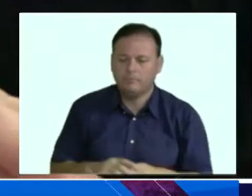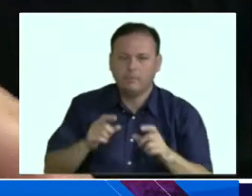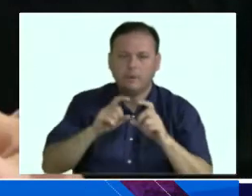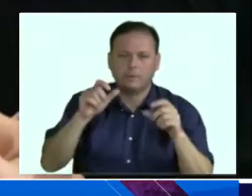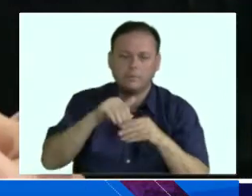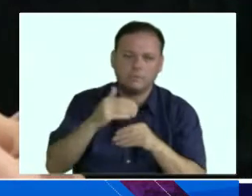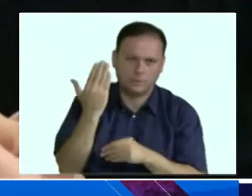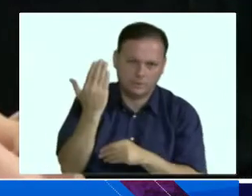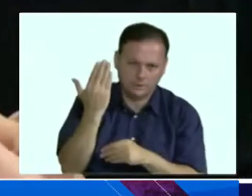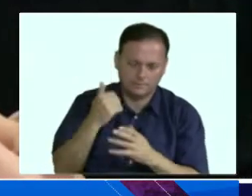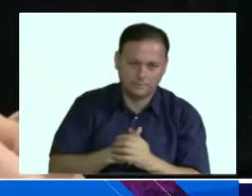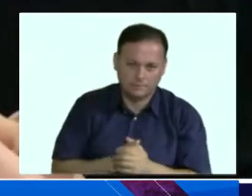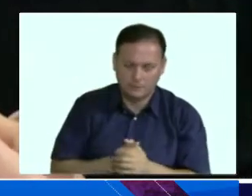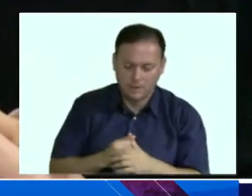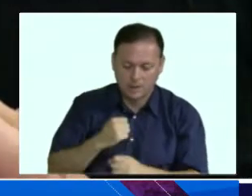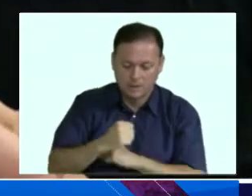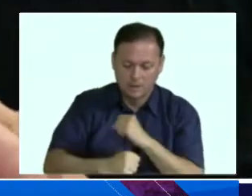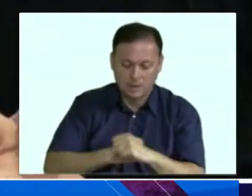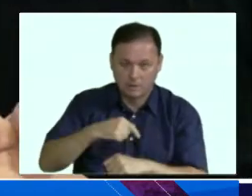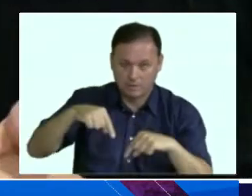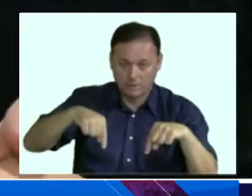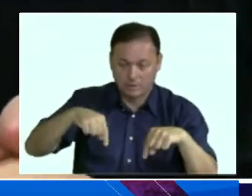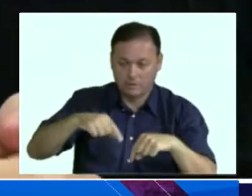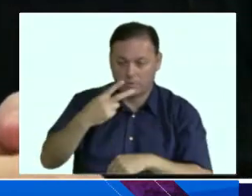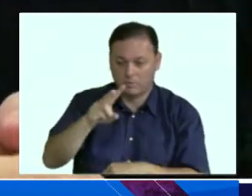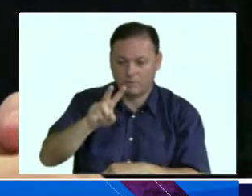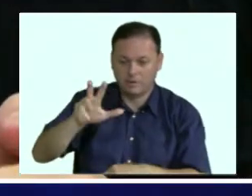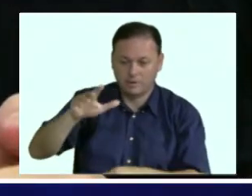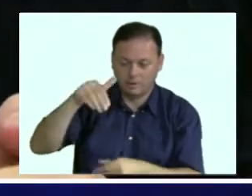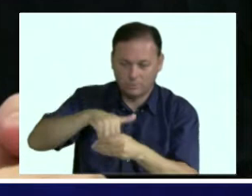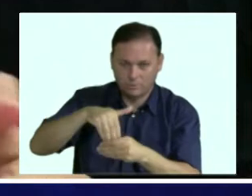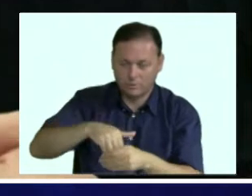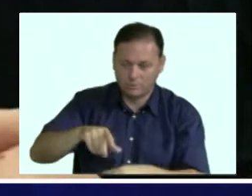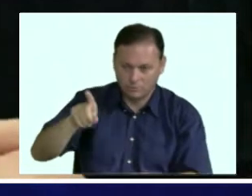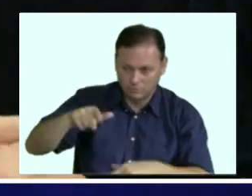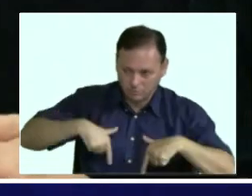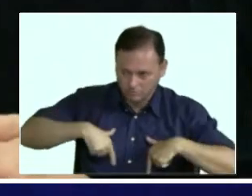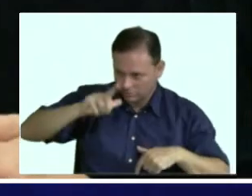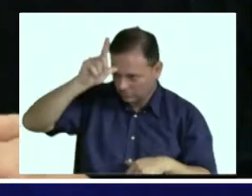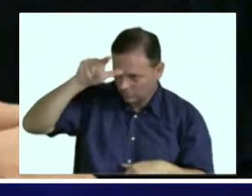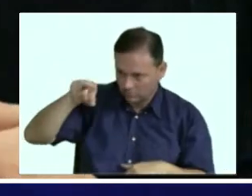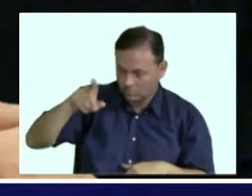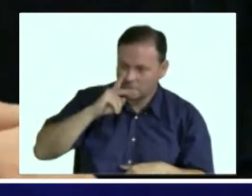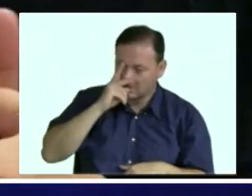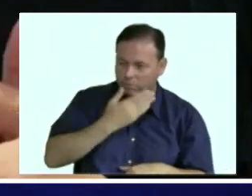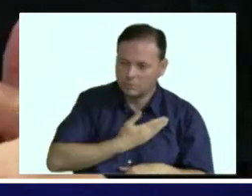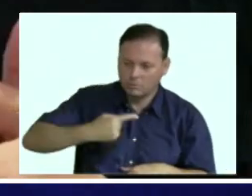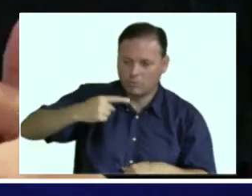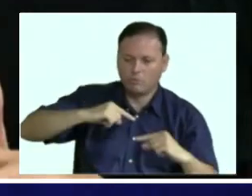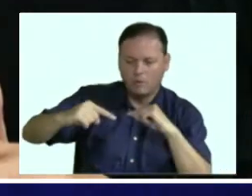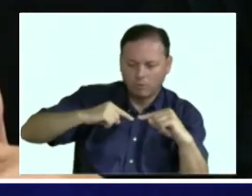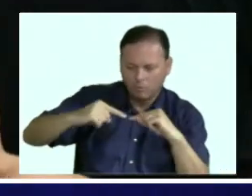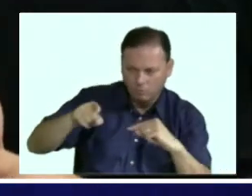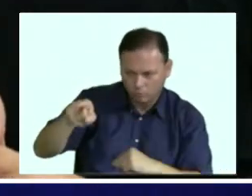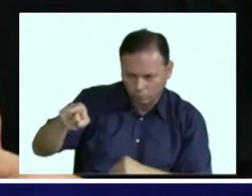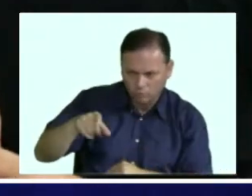este año electoral, ¿te sondearon para algún cargo? Por ejemplo, para gobernador de central, para